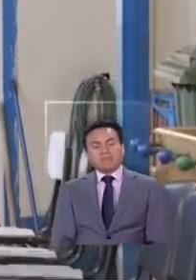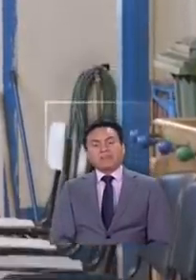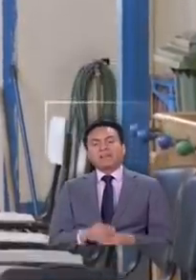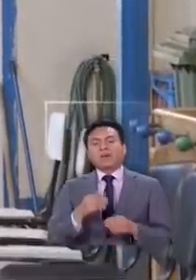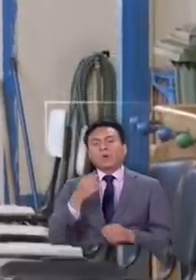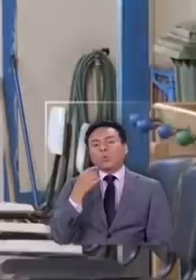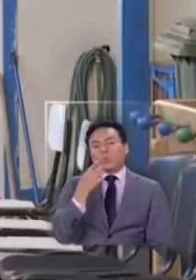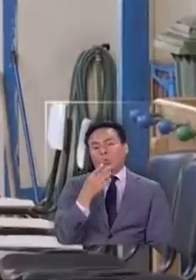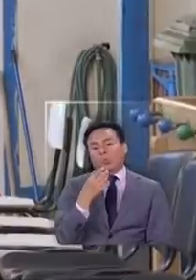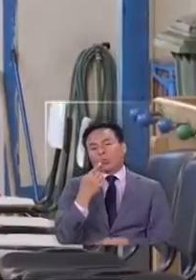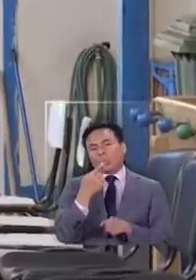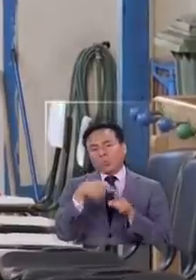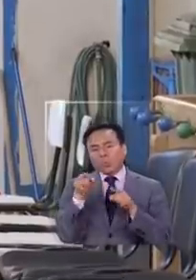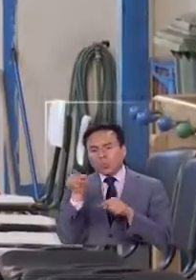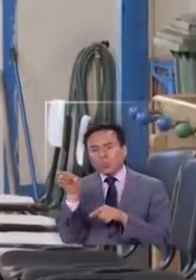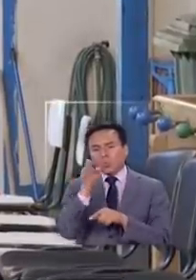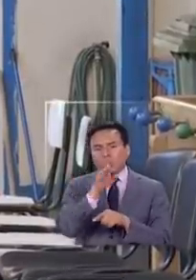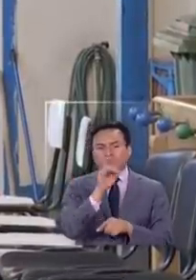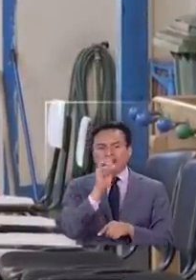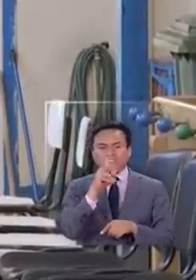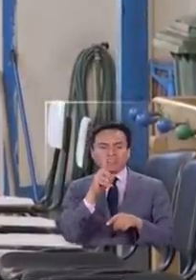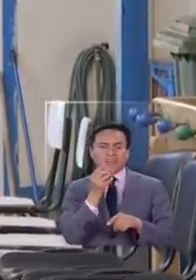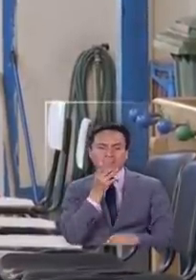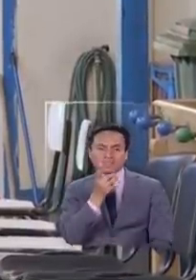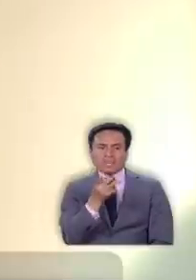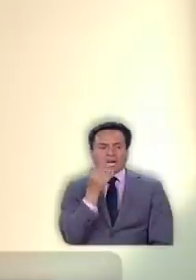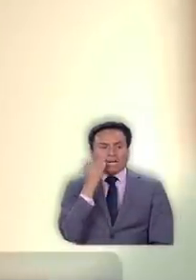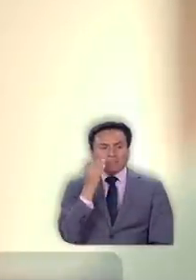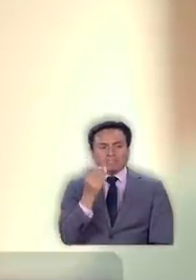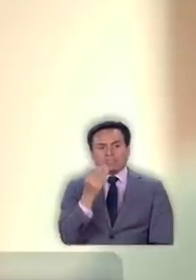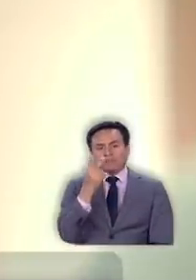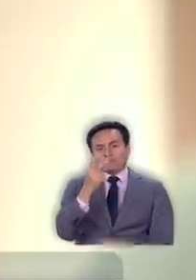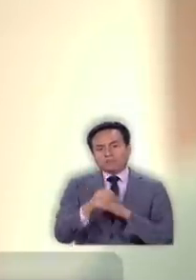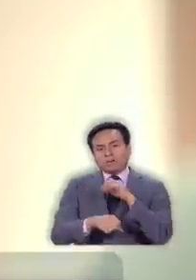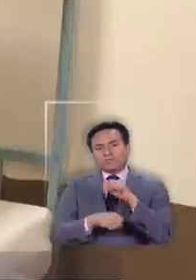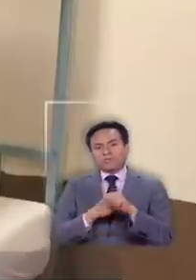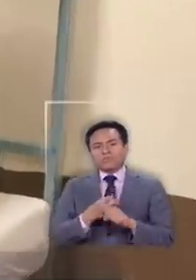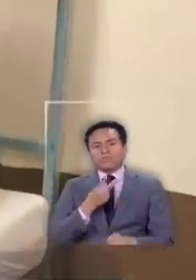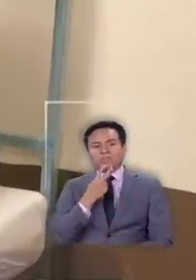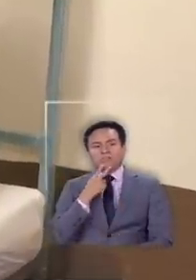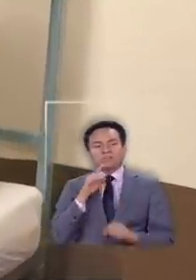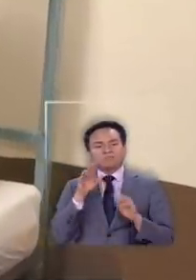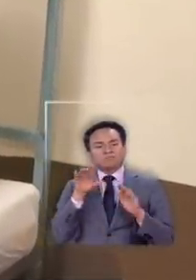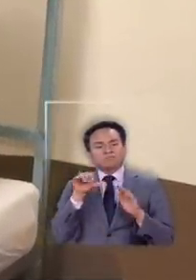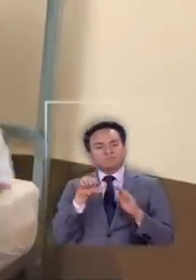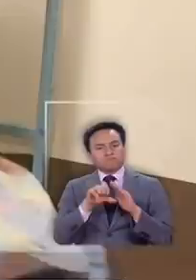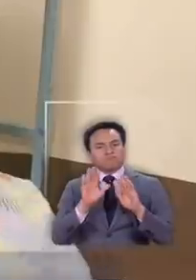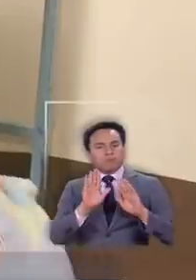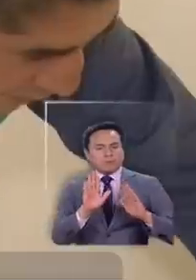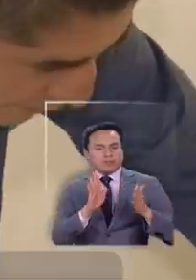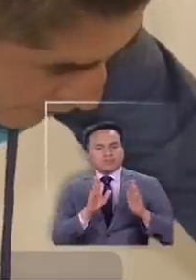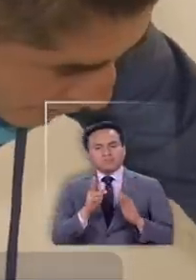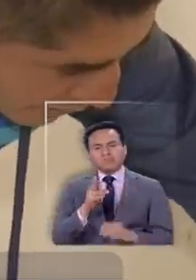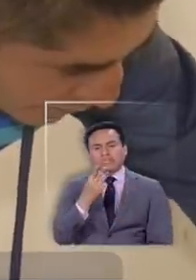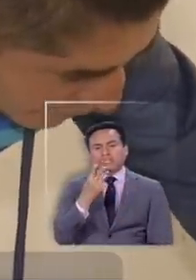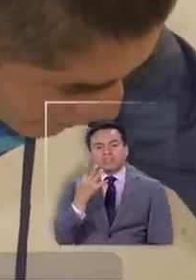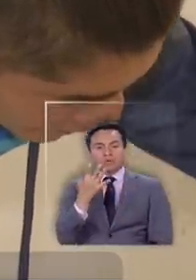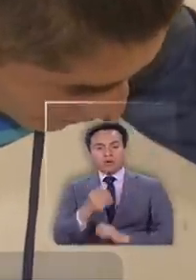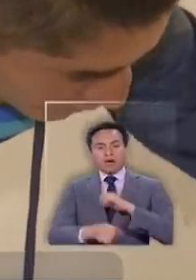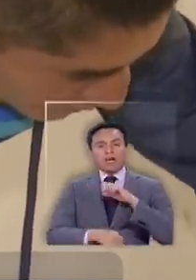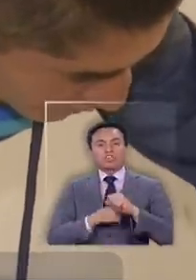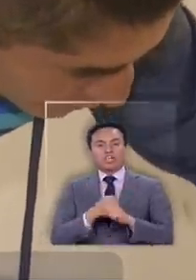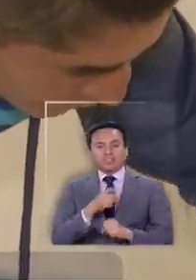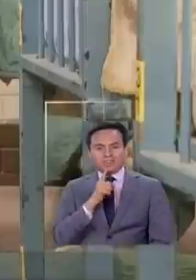Entre una y otra pasada David cree que ha estado al menos un par de años de su vida en esta hospedería tiene 35